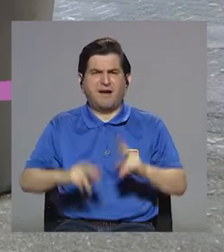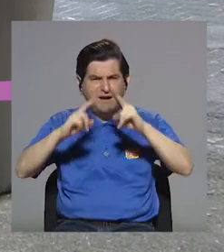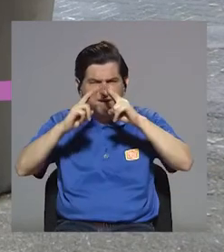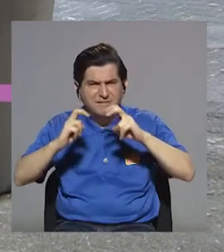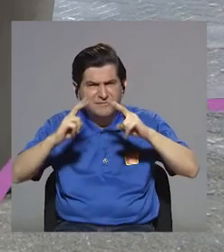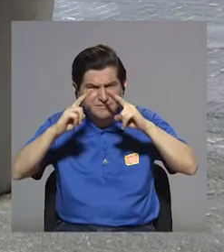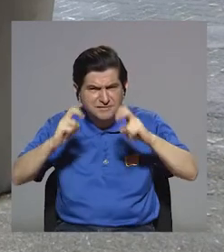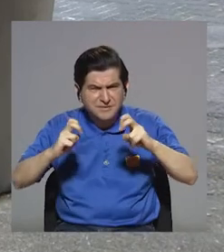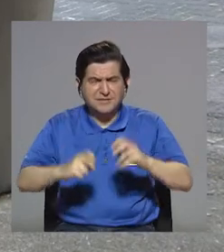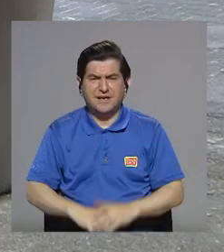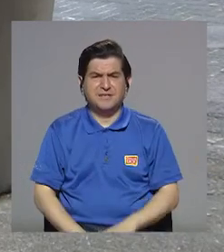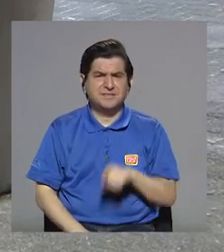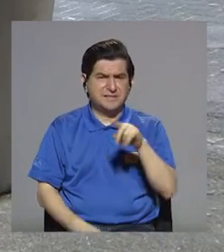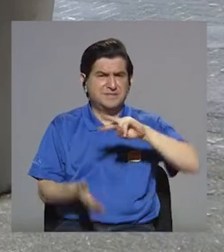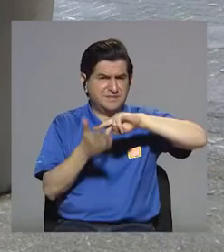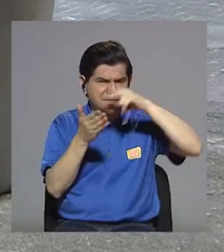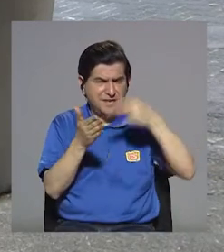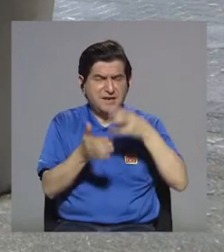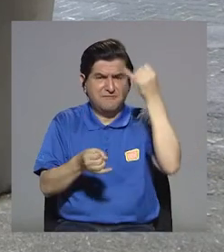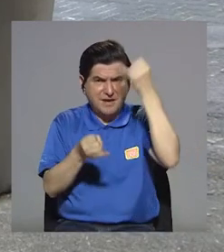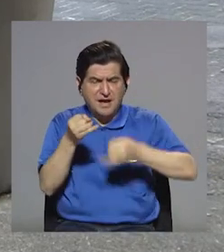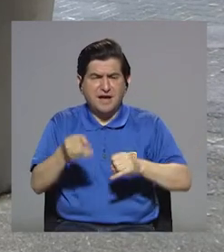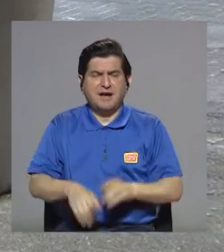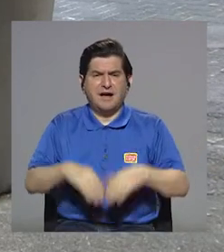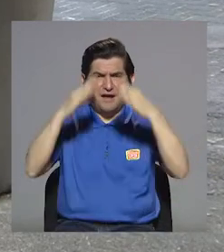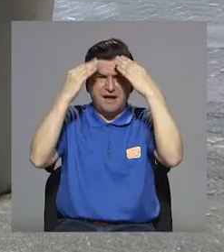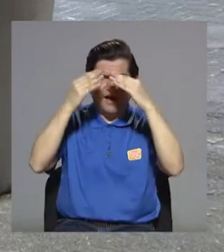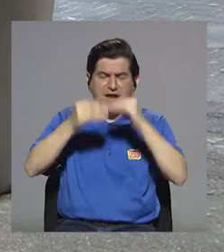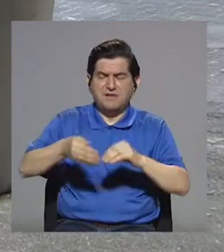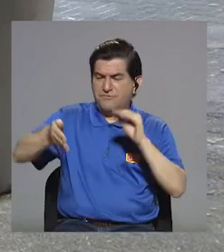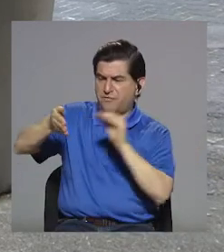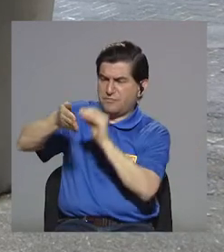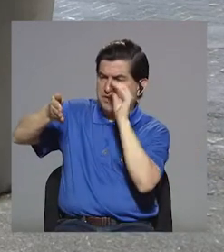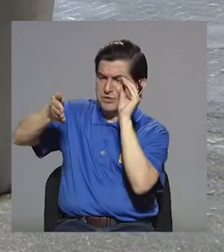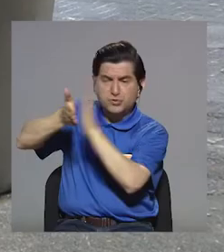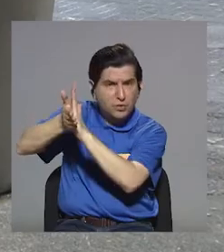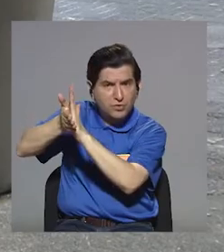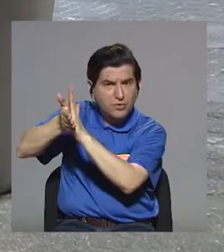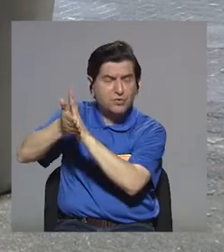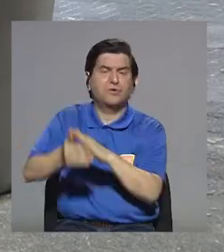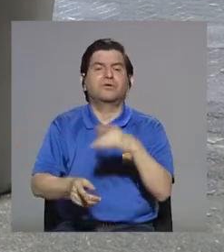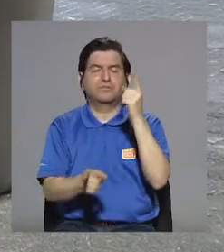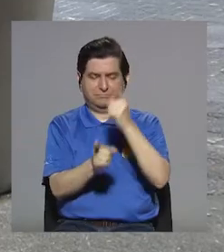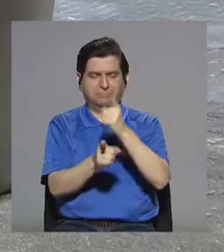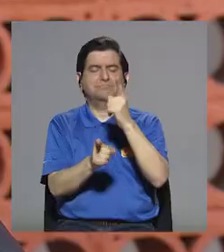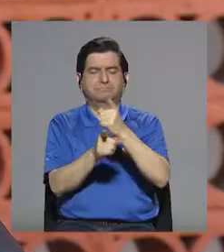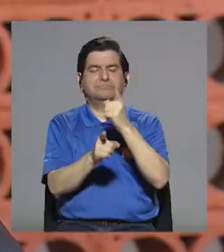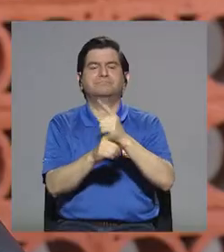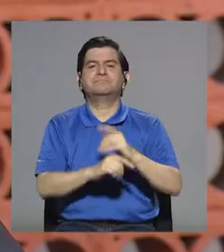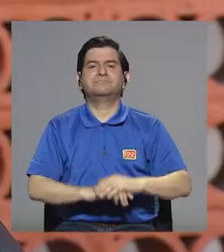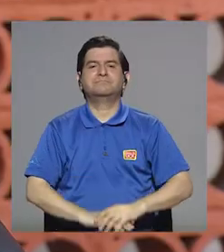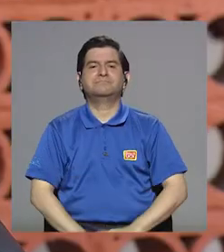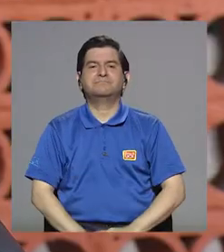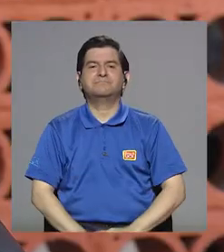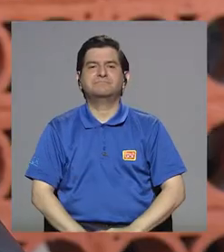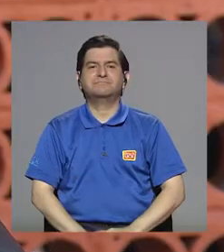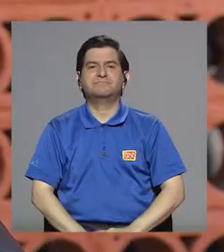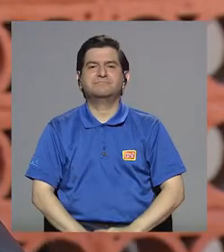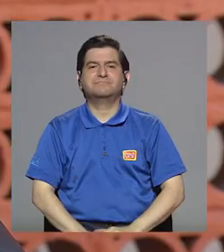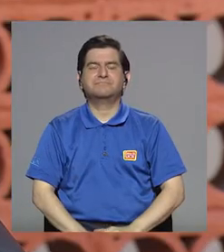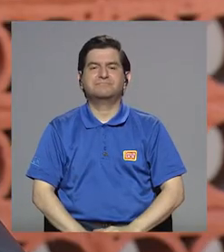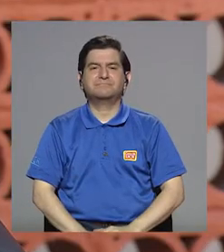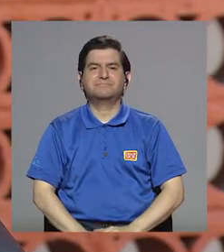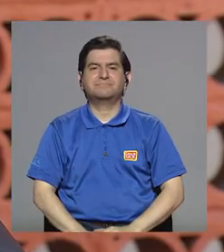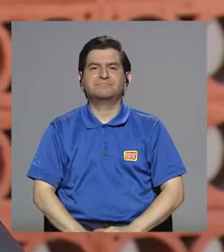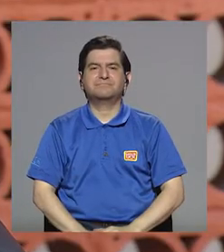que conllevan a finalmente la información que va a estar en la etiqueta, que tiene que estar ahí. Exacto. Ok. Y